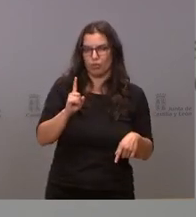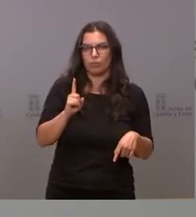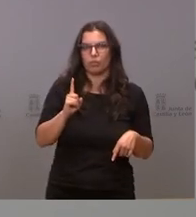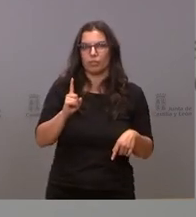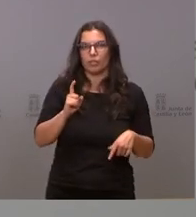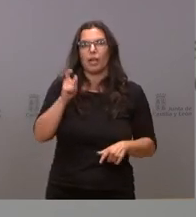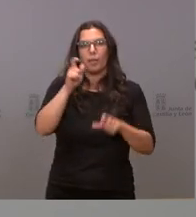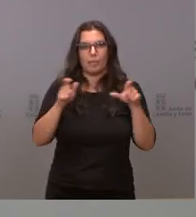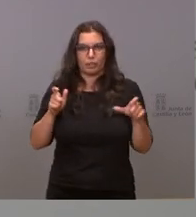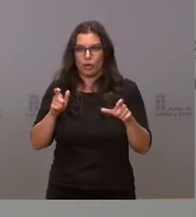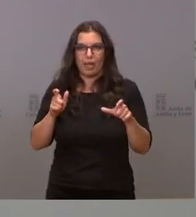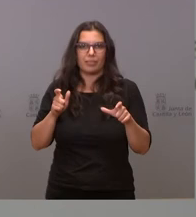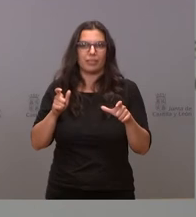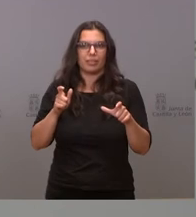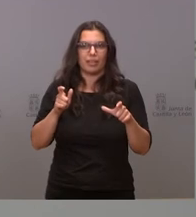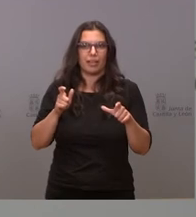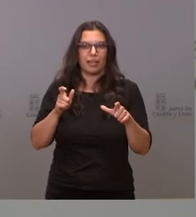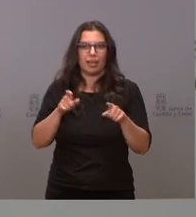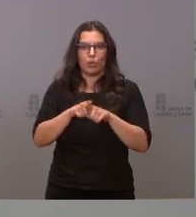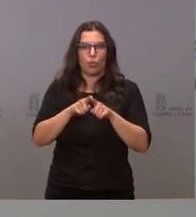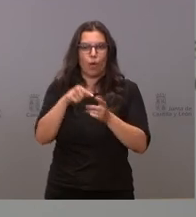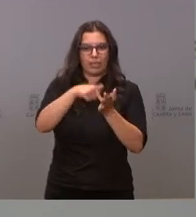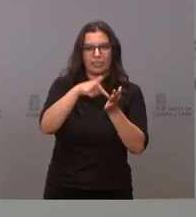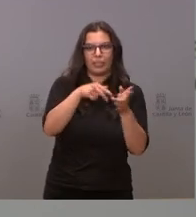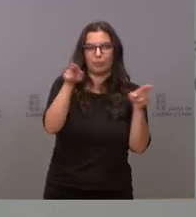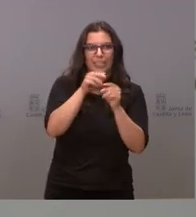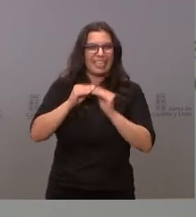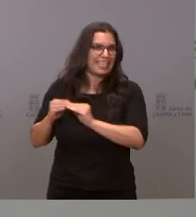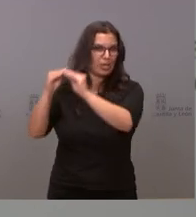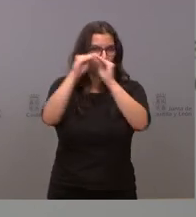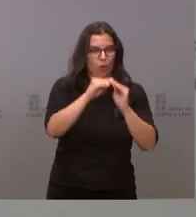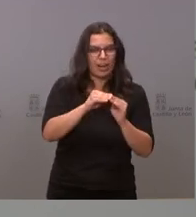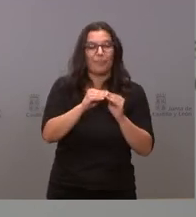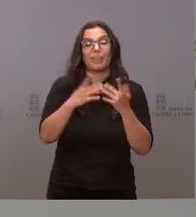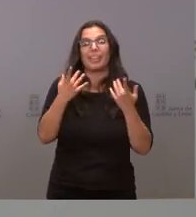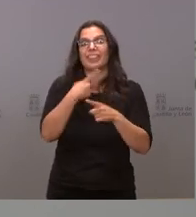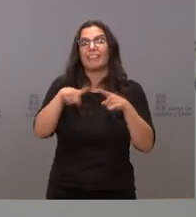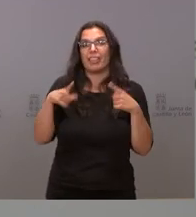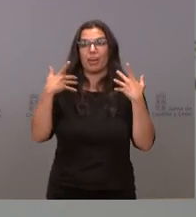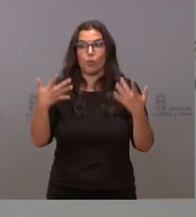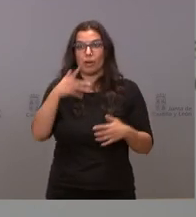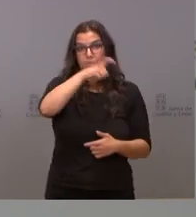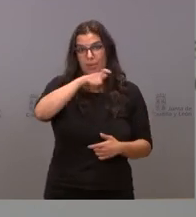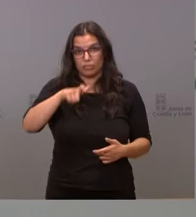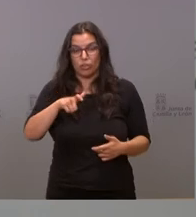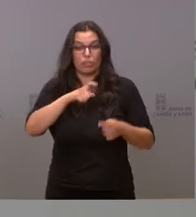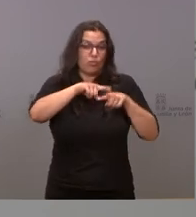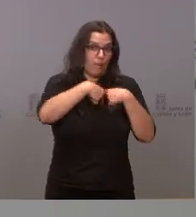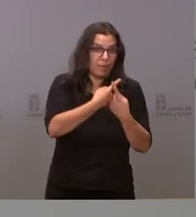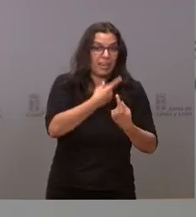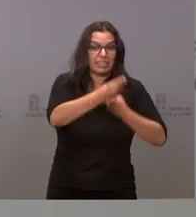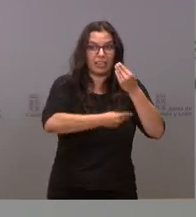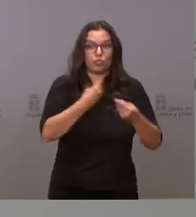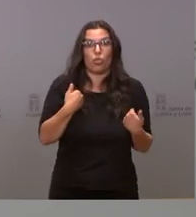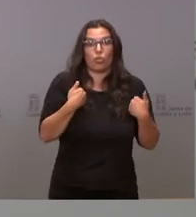mundo se le trata de la misma manera digamos que la respuesta de las personas y de las familias que han hecho las